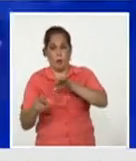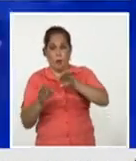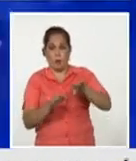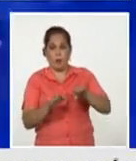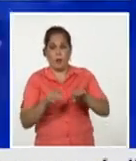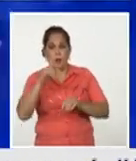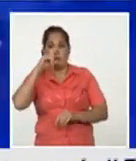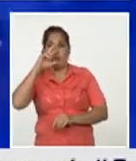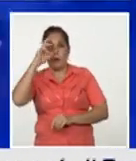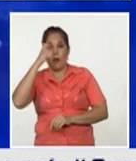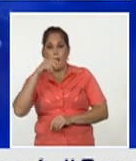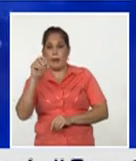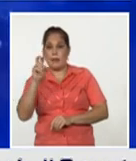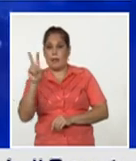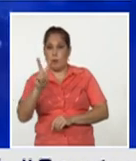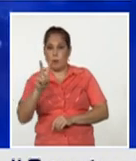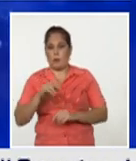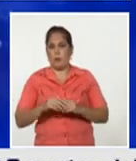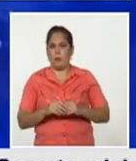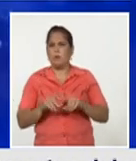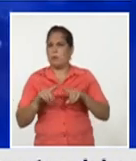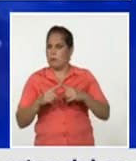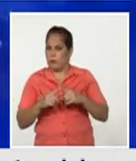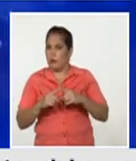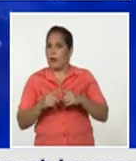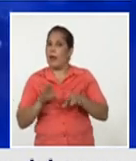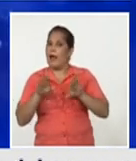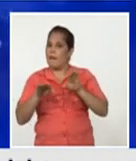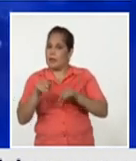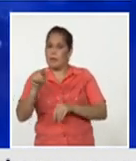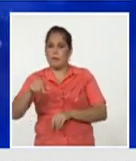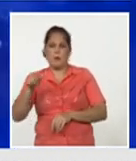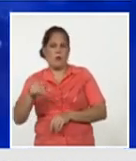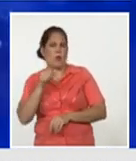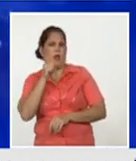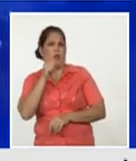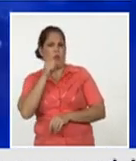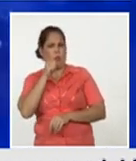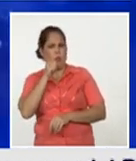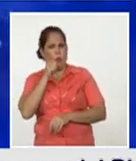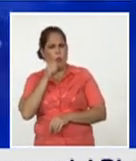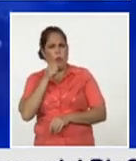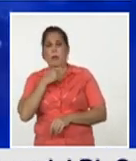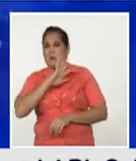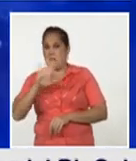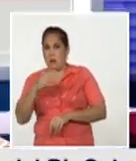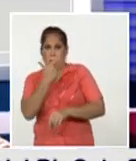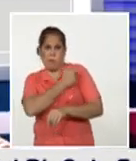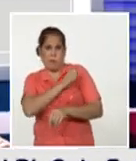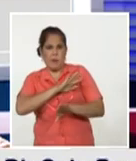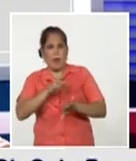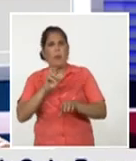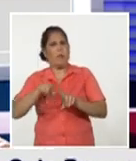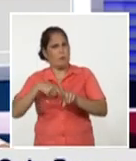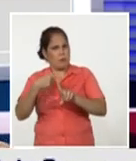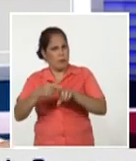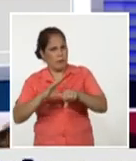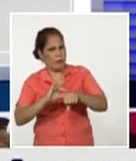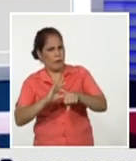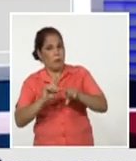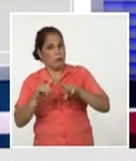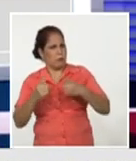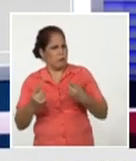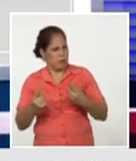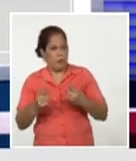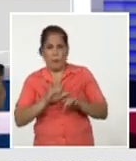cero dos doctora porque ante estos hechos ante la aparición de casos positivos bueno pudiera cualquiera preguntarse pero no está